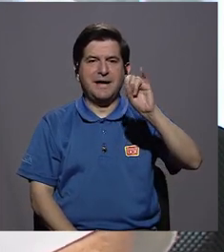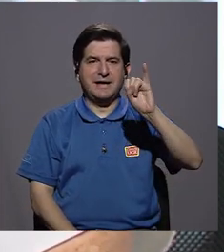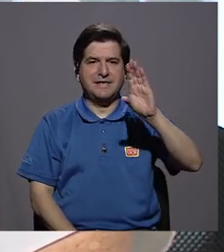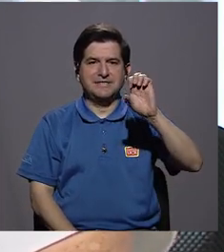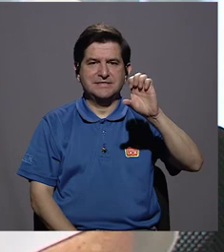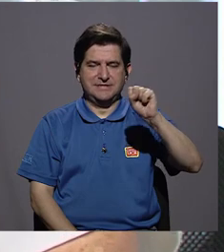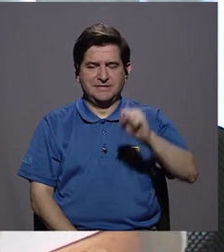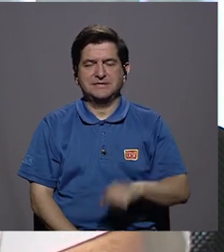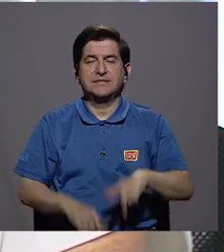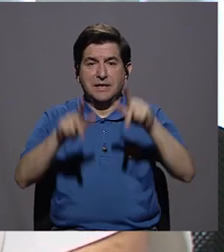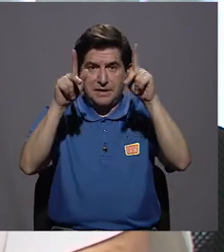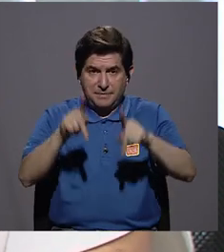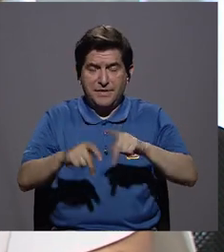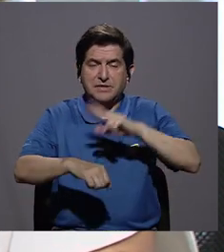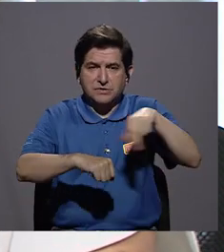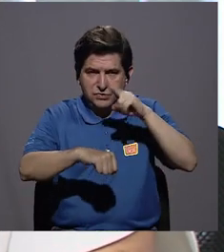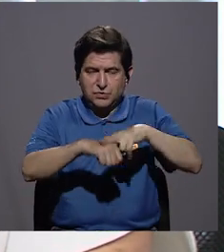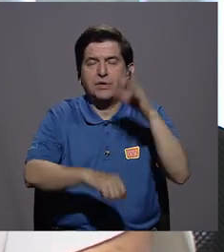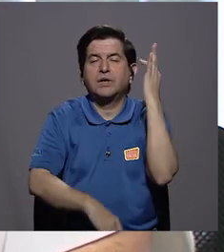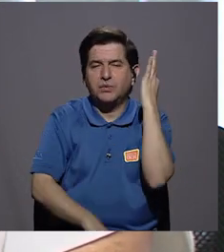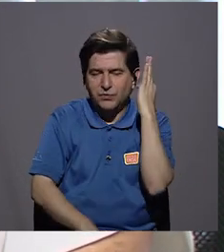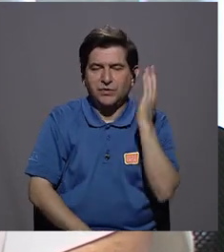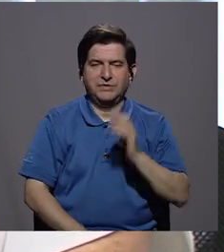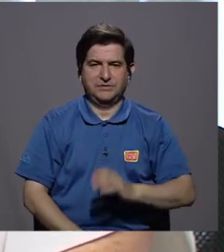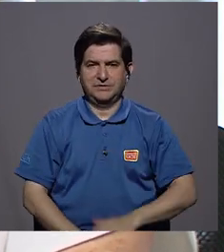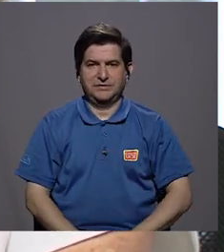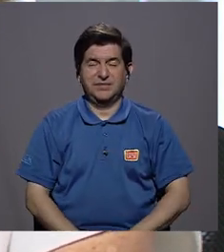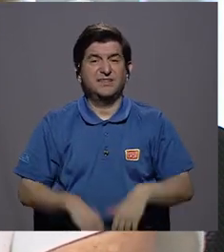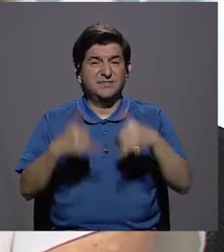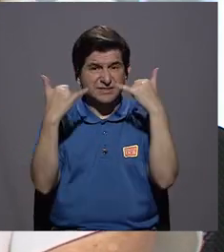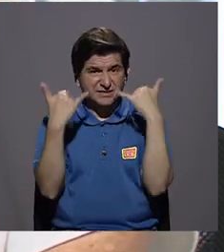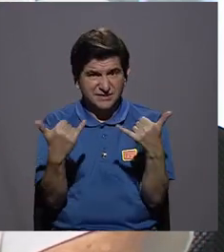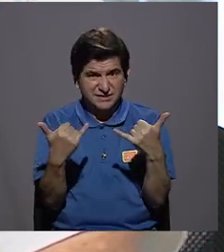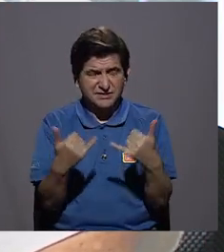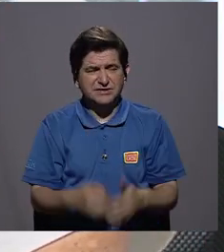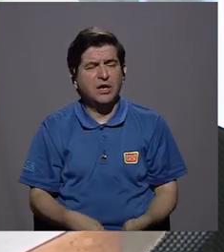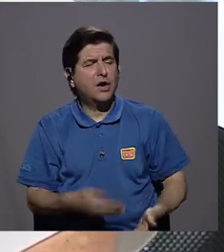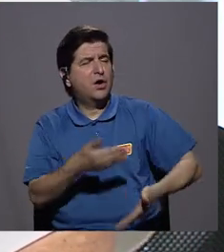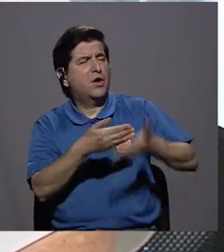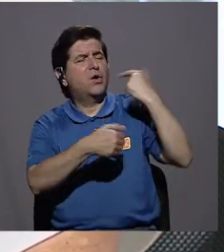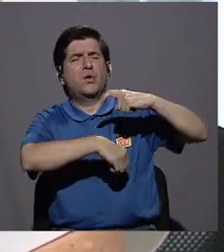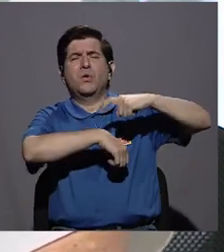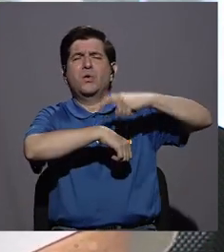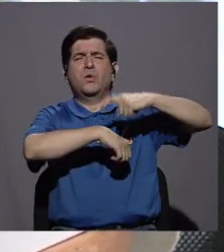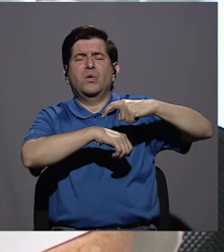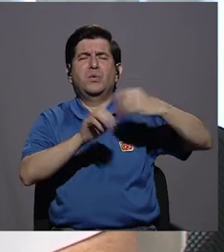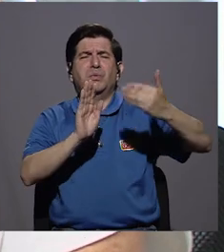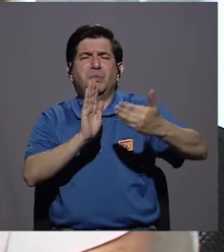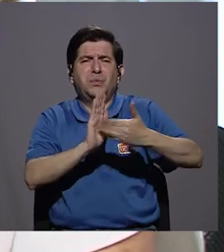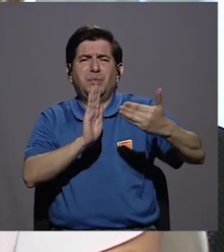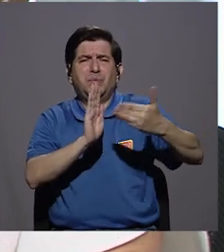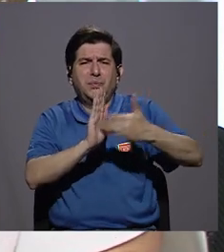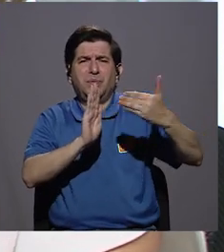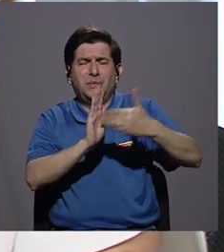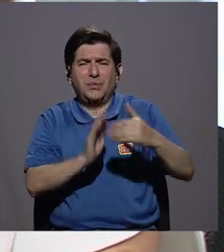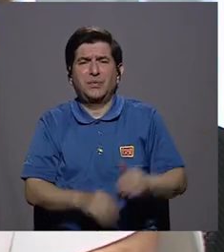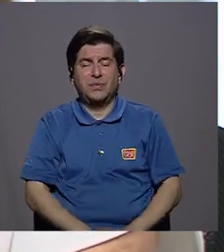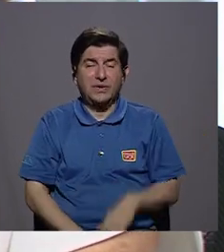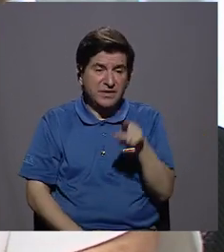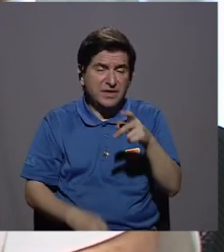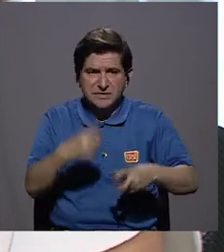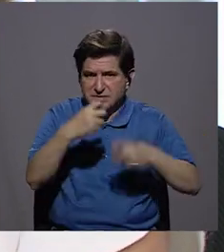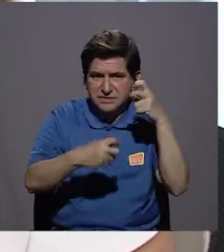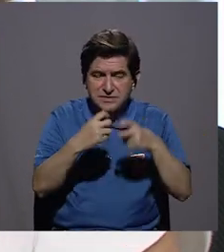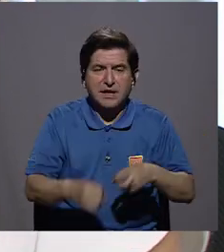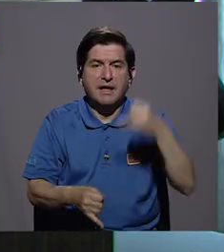varicosas, son personas, usualmente mujeres, que ya desde hacía mucho tiempo vienen padeciendo de lo que son varices